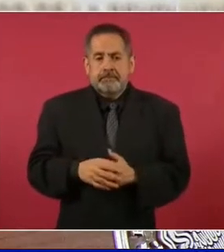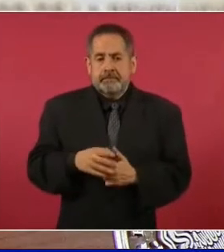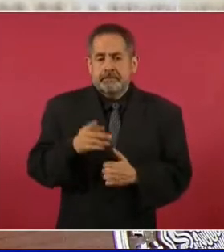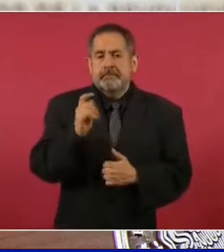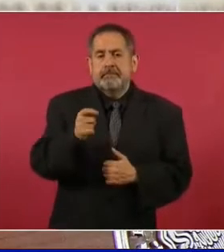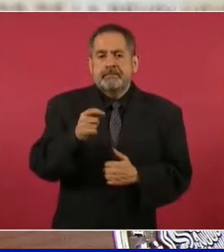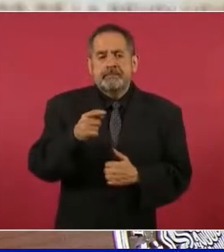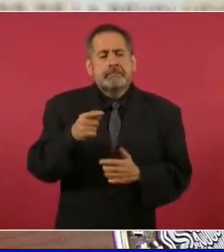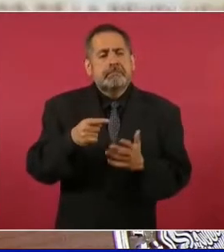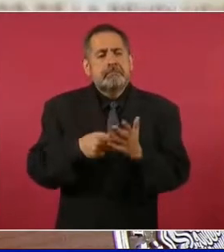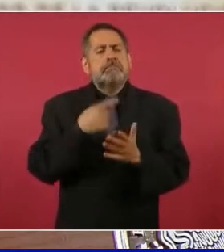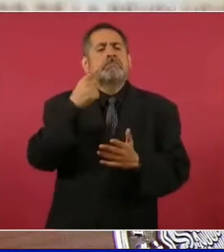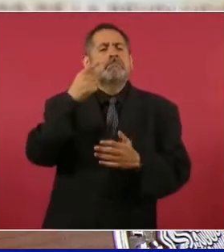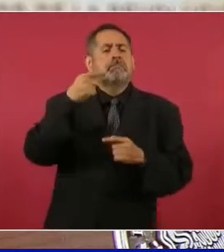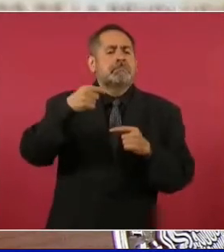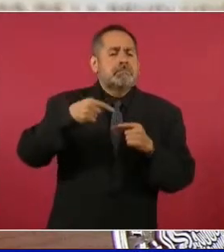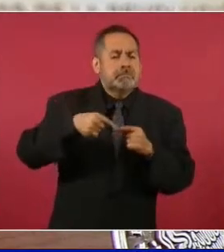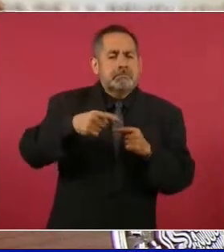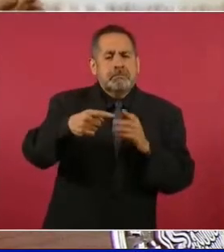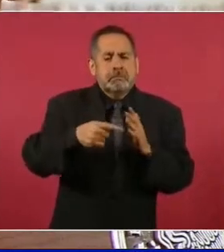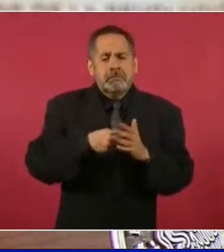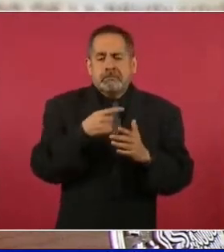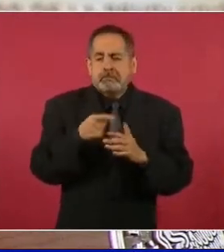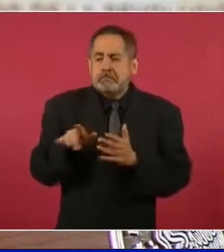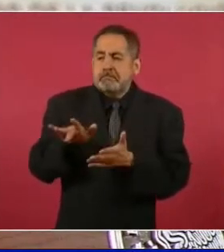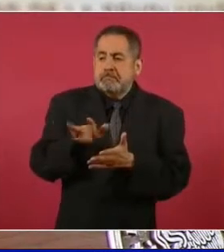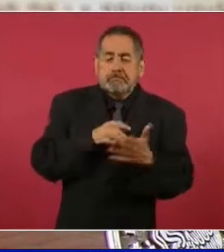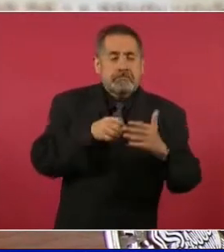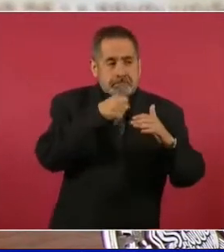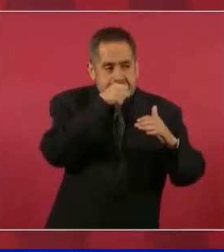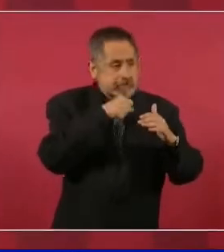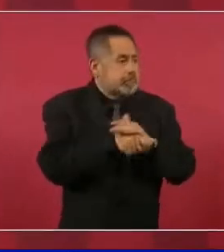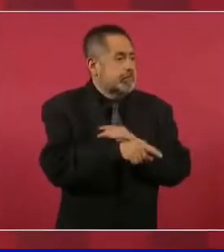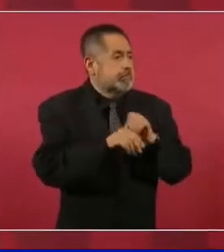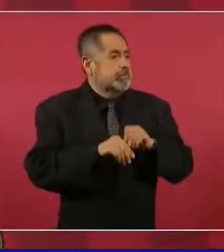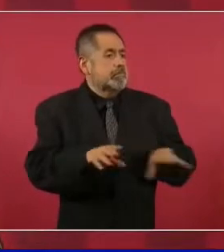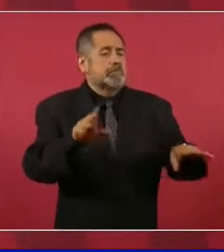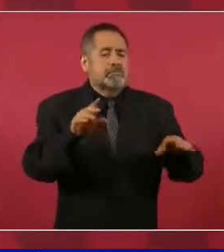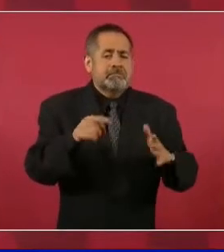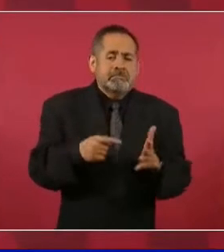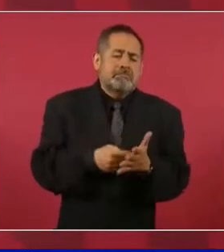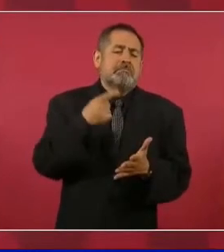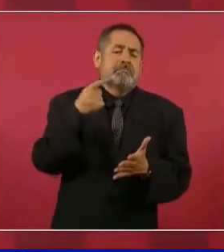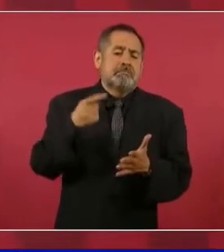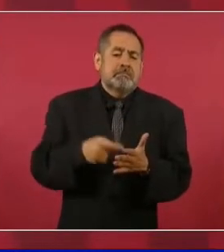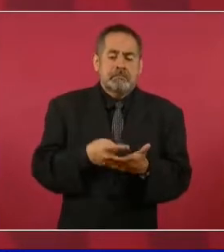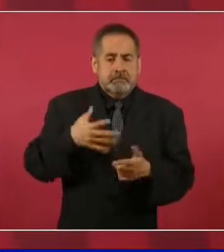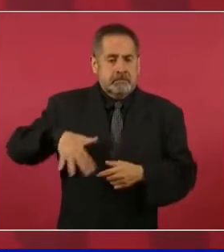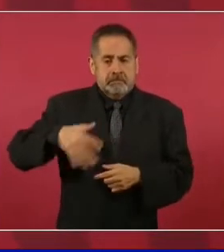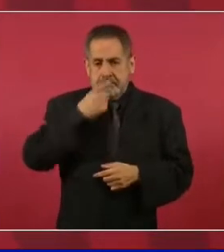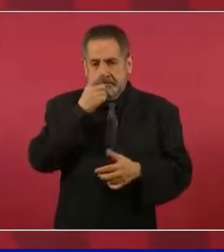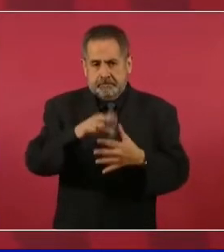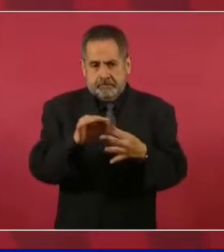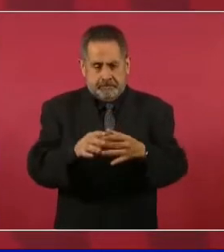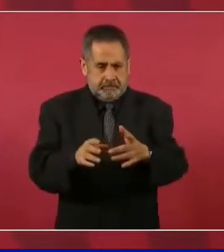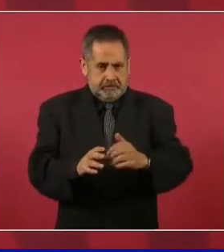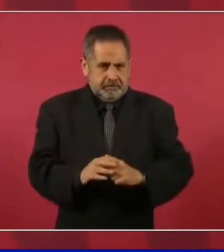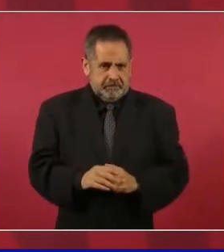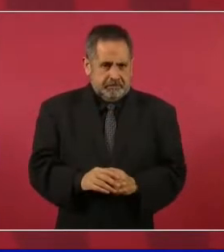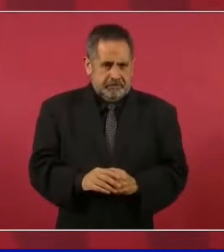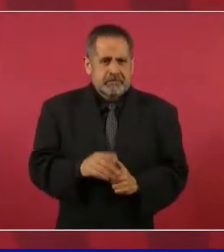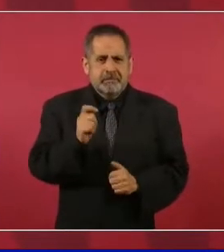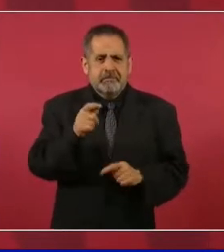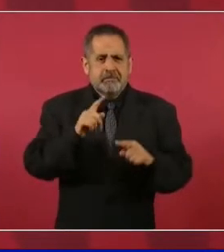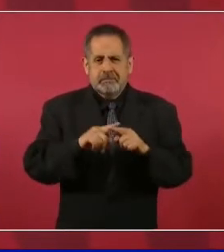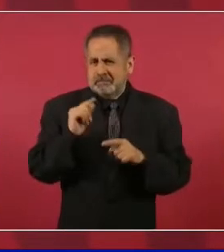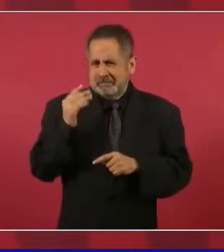de vez en cuando filtraciones. Esto que mencionas seguramente se dio